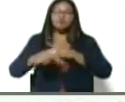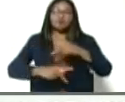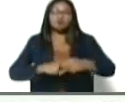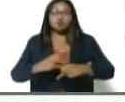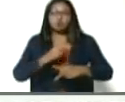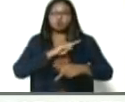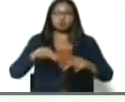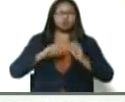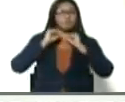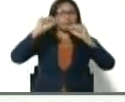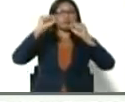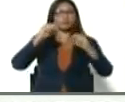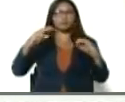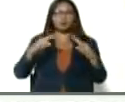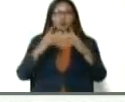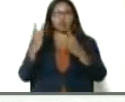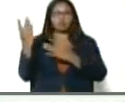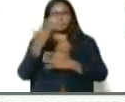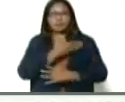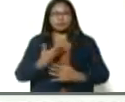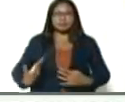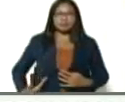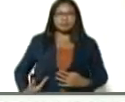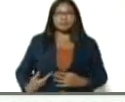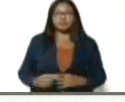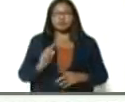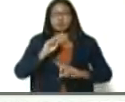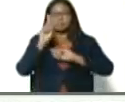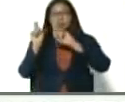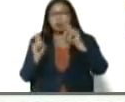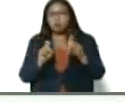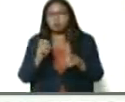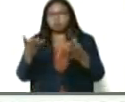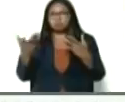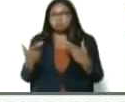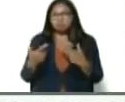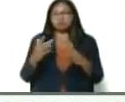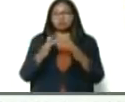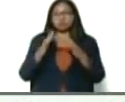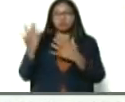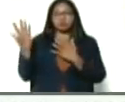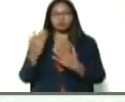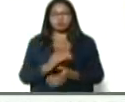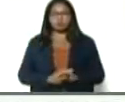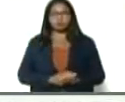venceremos. Adelante, presidente, si tiene algún comentario o alguna pregunta, le damos el pase.